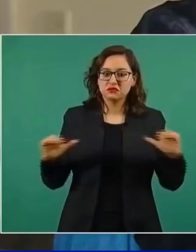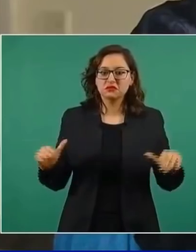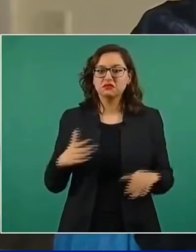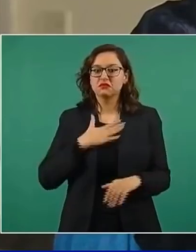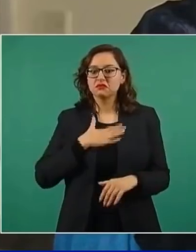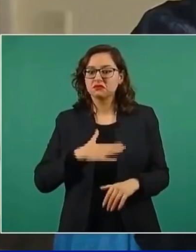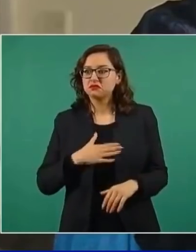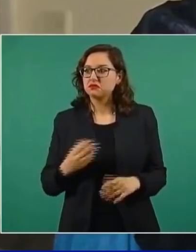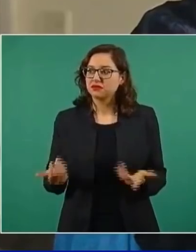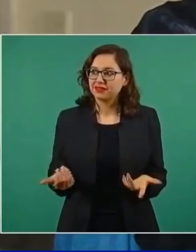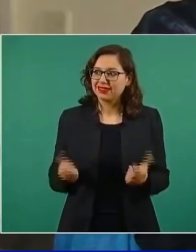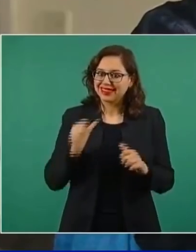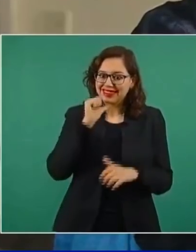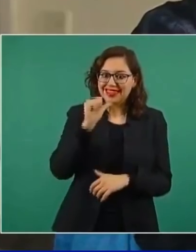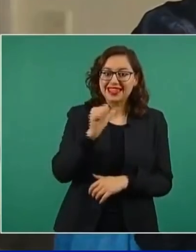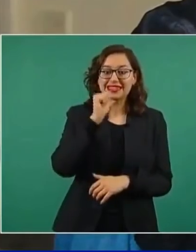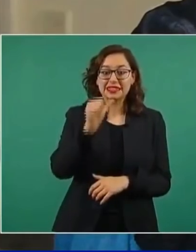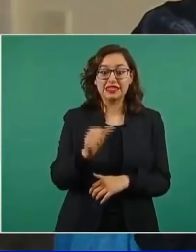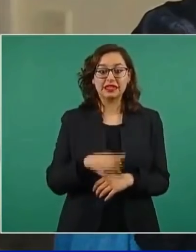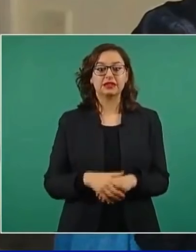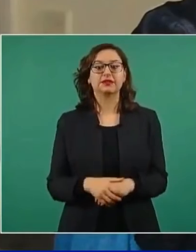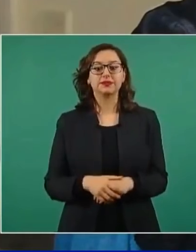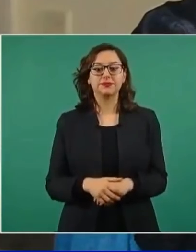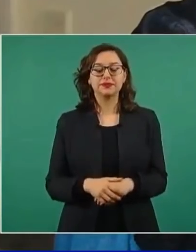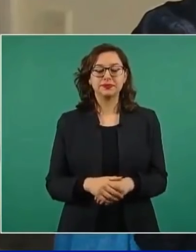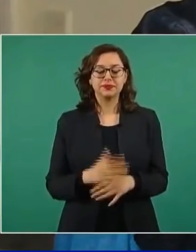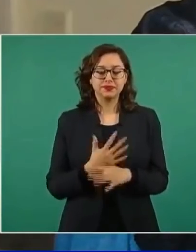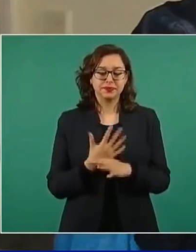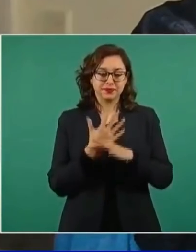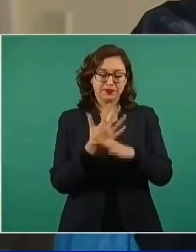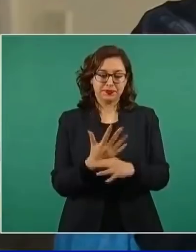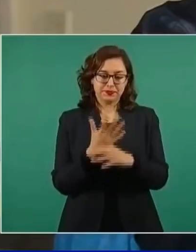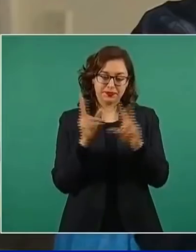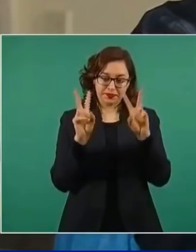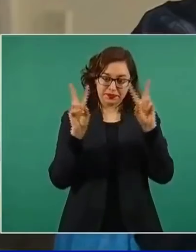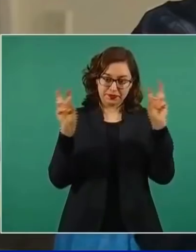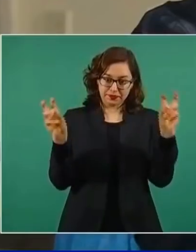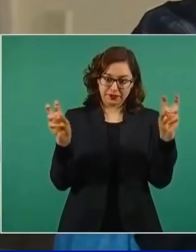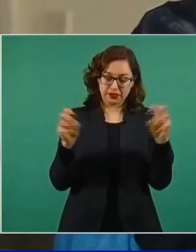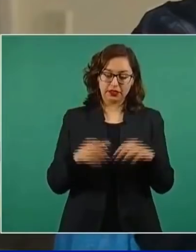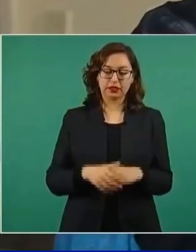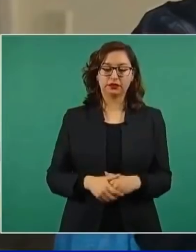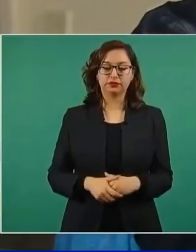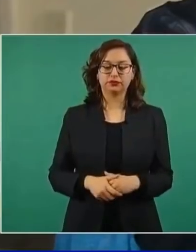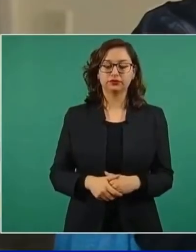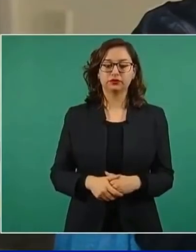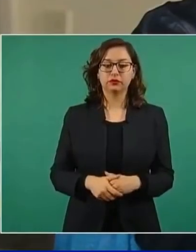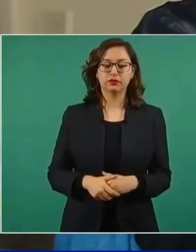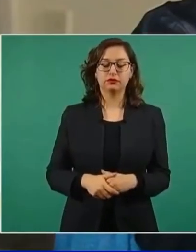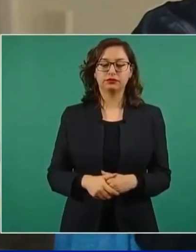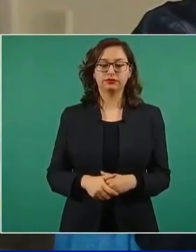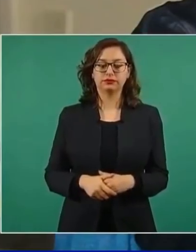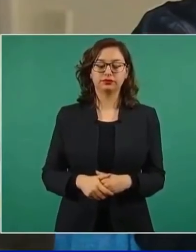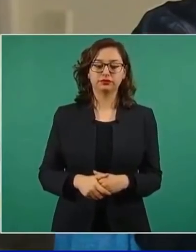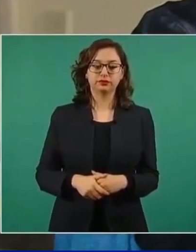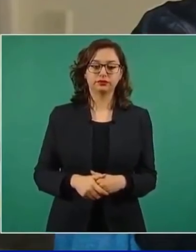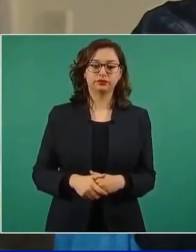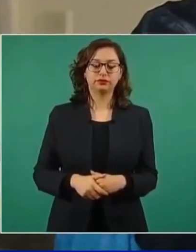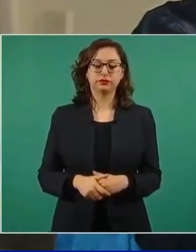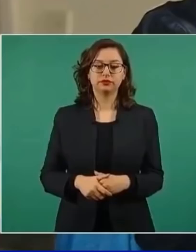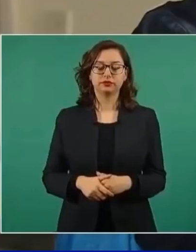frase, dice, hay dos bloques muy claros en una visión de análisis